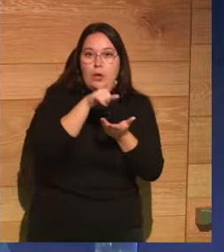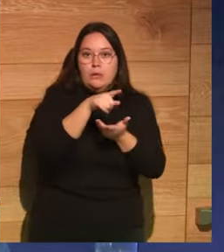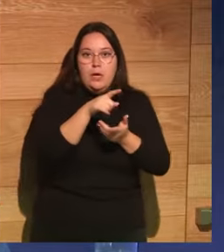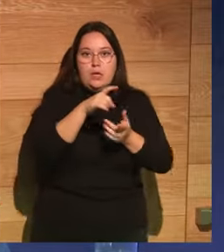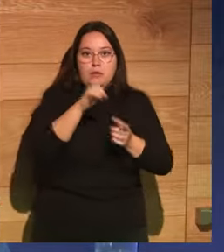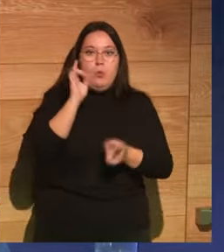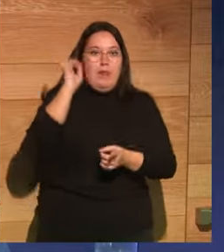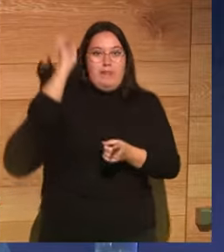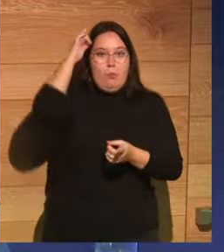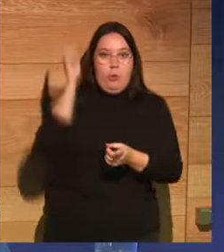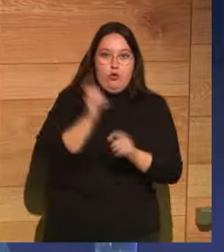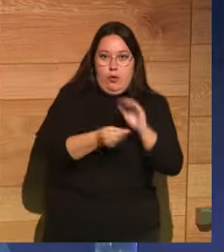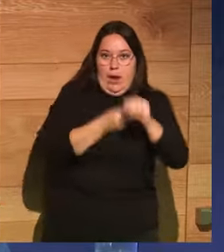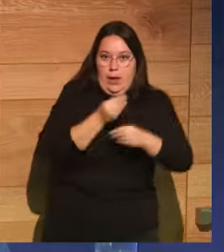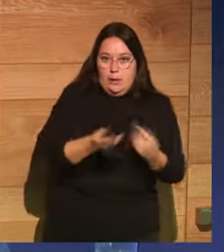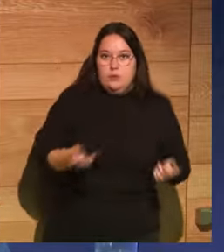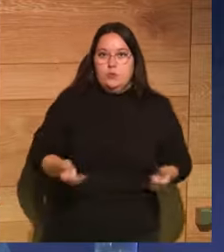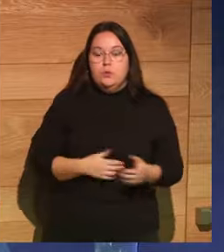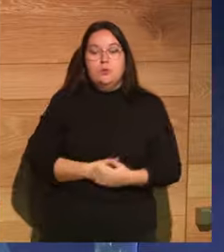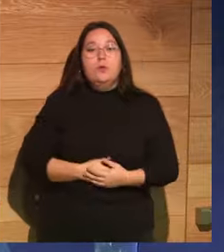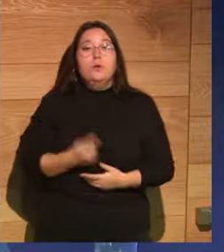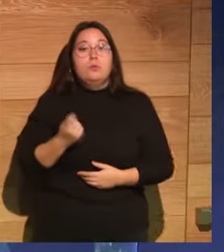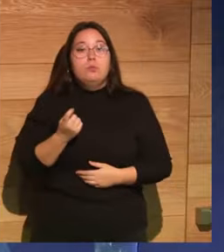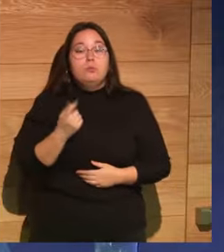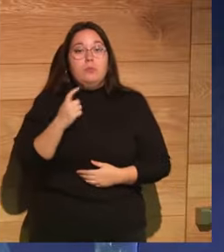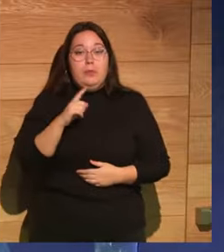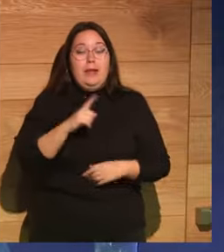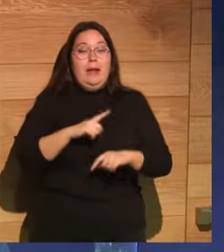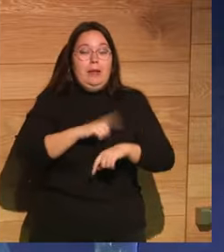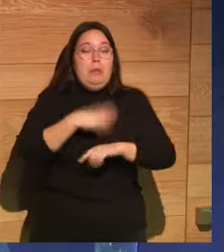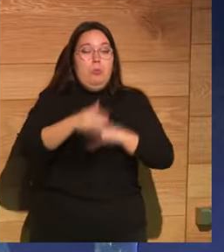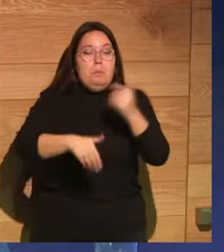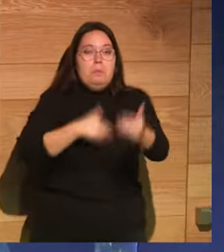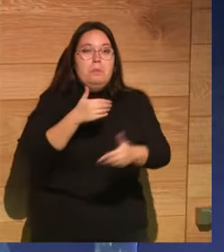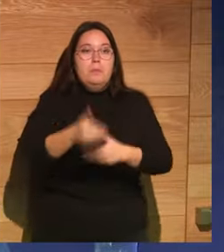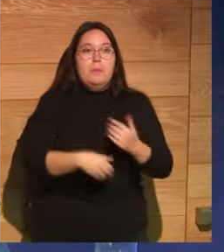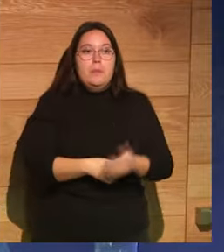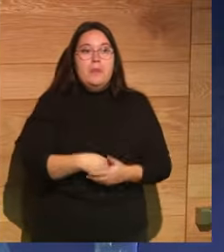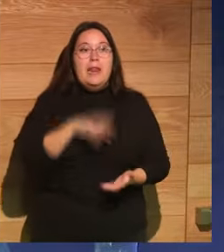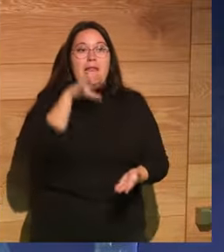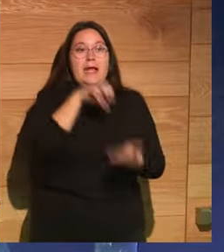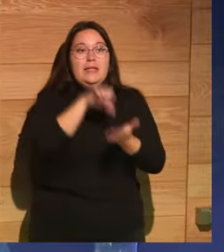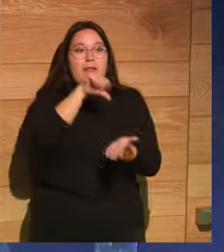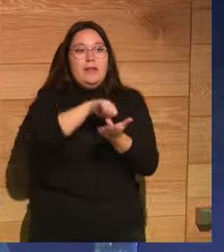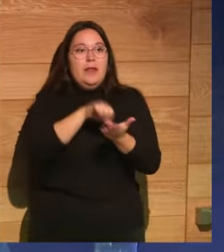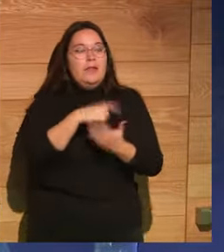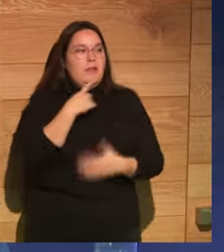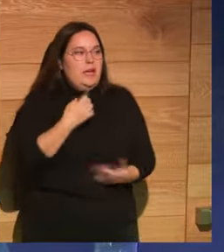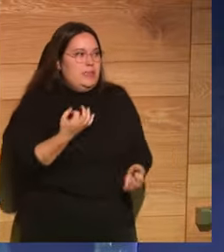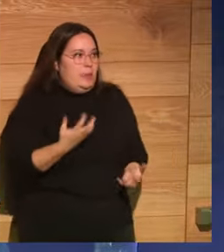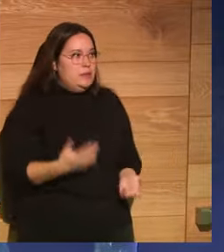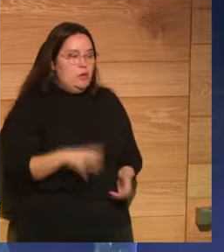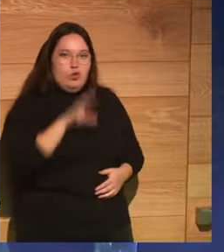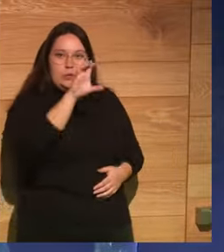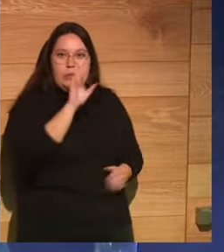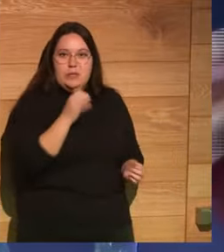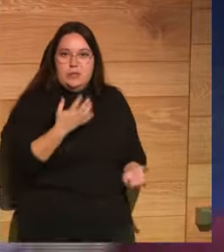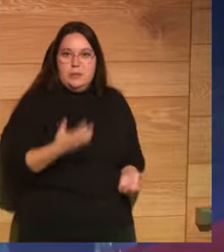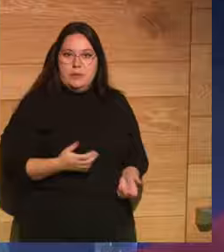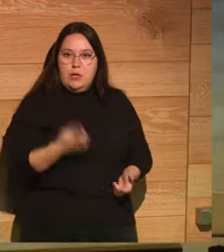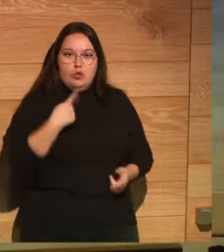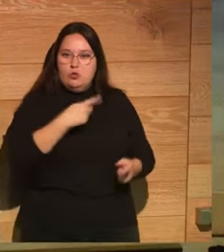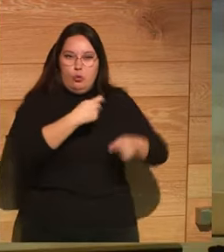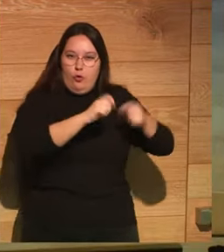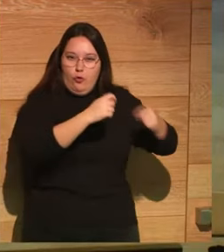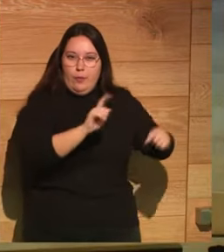bendecidas por el demonio entonces al tiempo en la sede central de McDonald's dicen oye que está pasando en Ohio que no